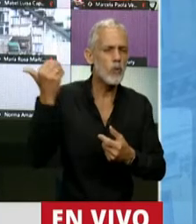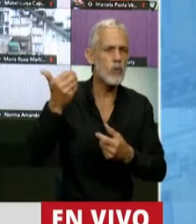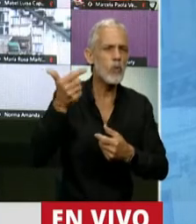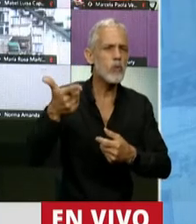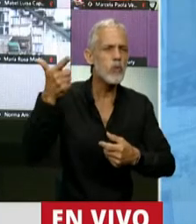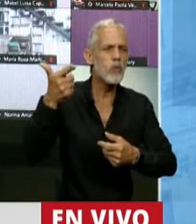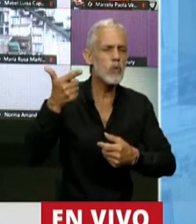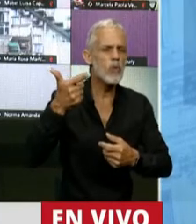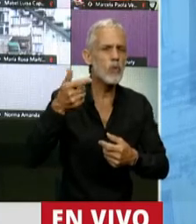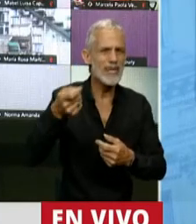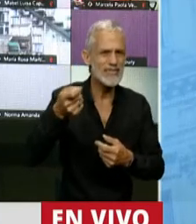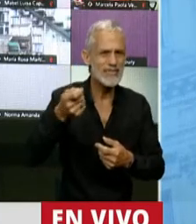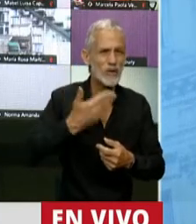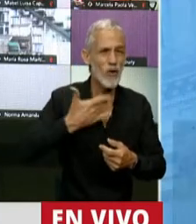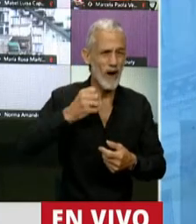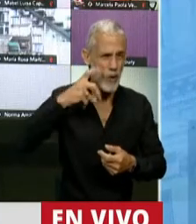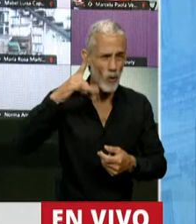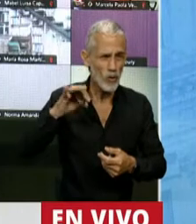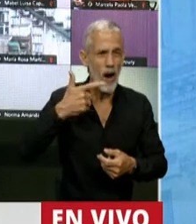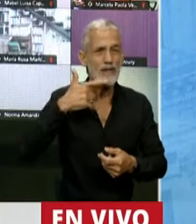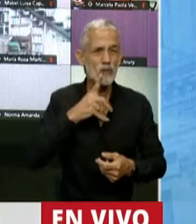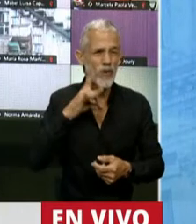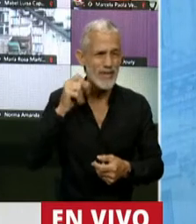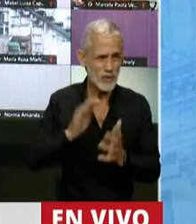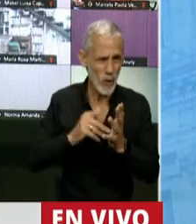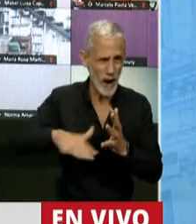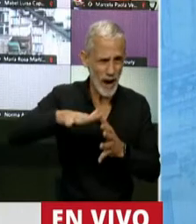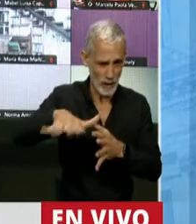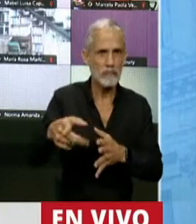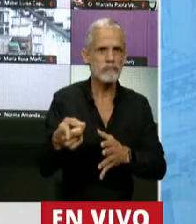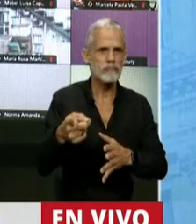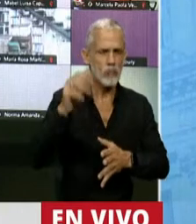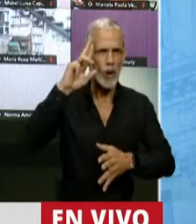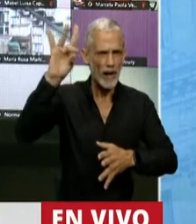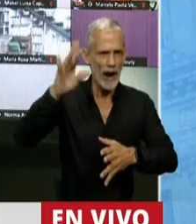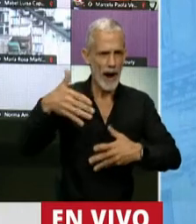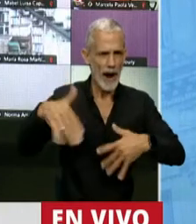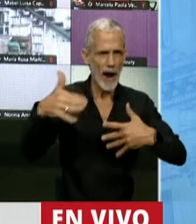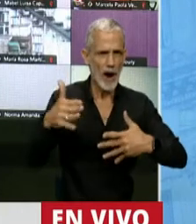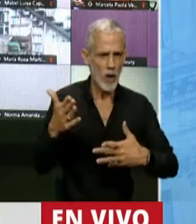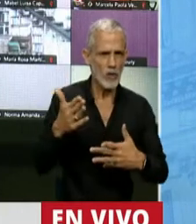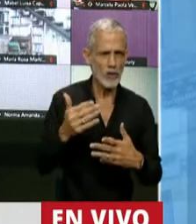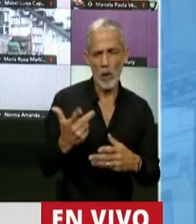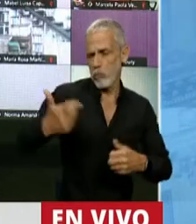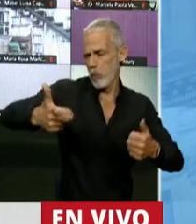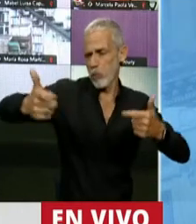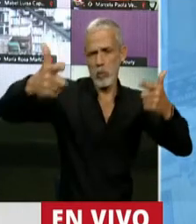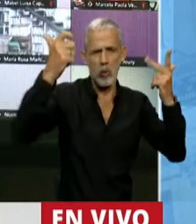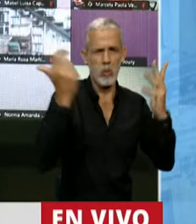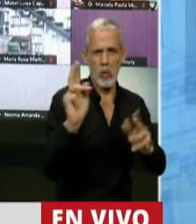Facundo Astudillo Castro, que tiene el récord de casos de gatillo fácil,